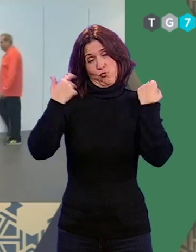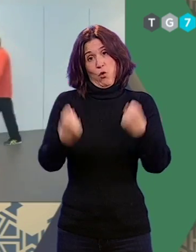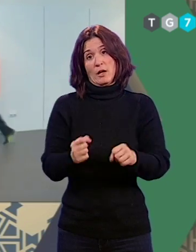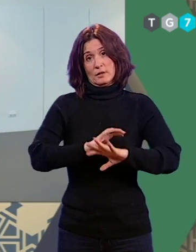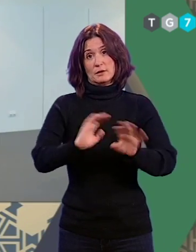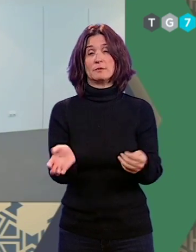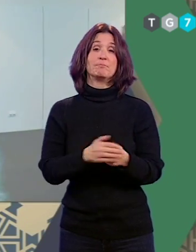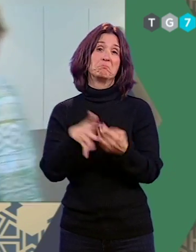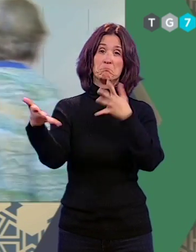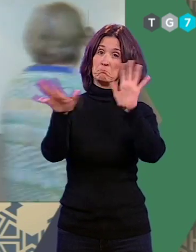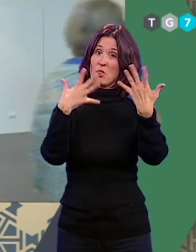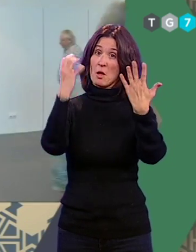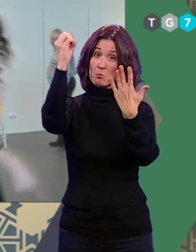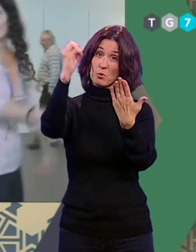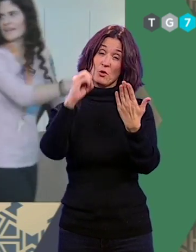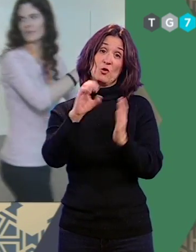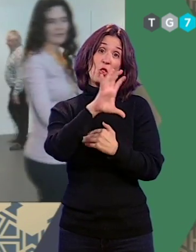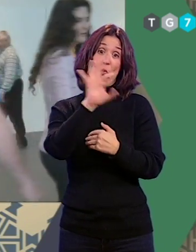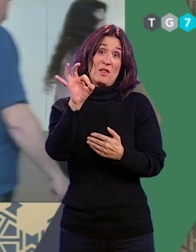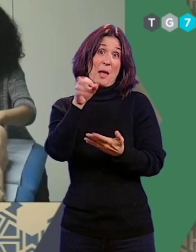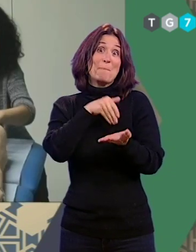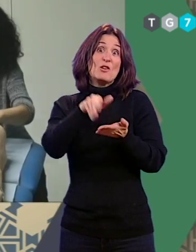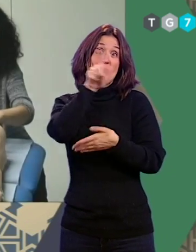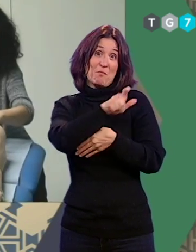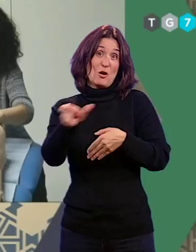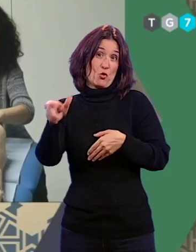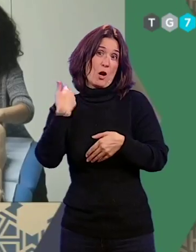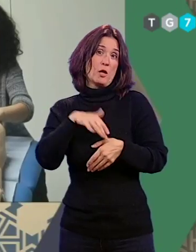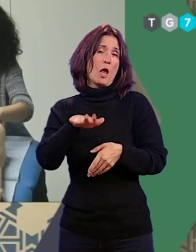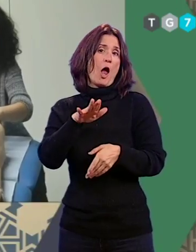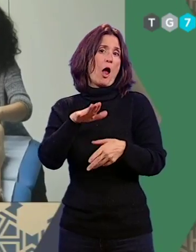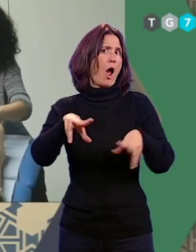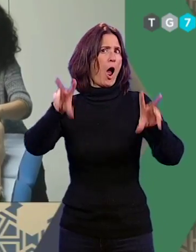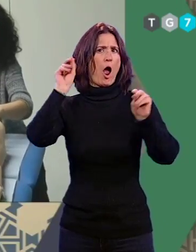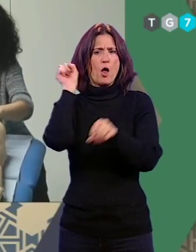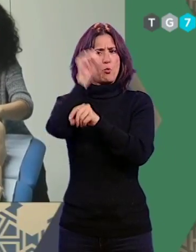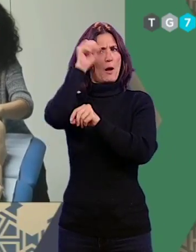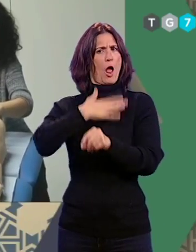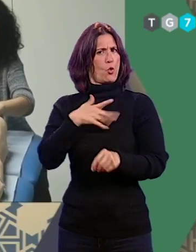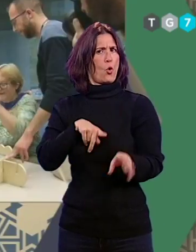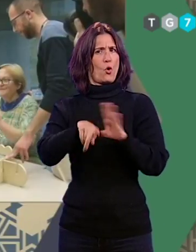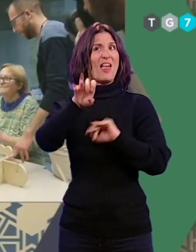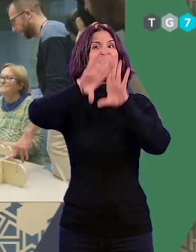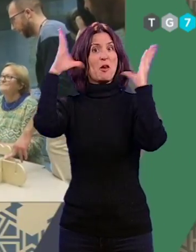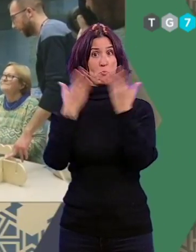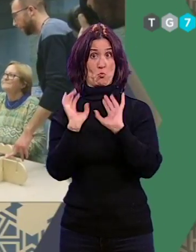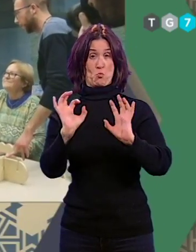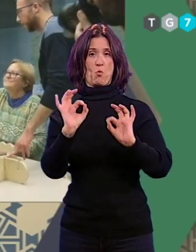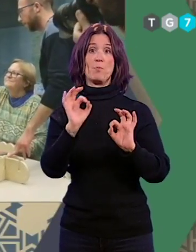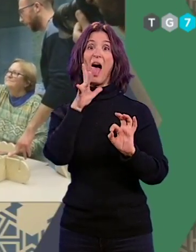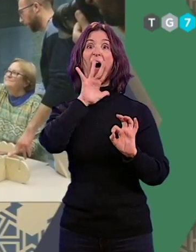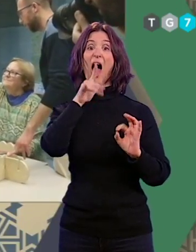estima que en torno a un 10% de los 50 millones de pacientes que han superado un cáncer en el mundo se encuentran en la denominada fase de